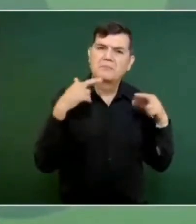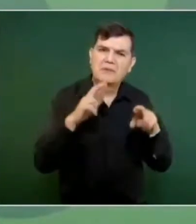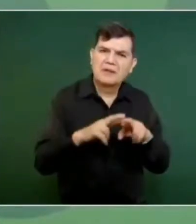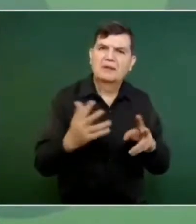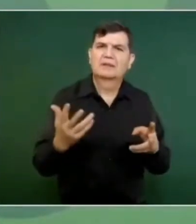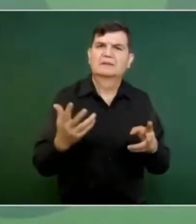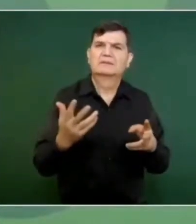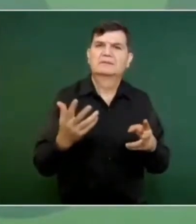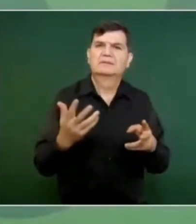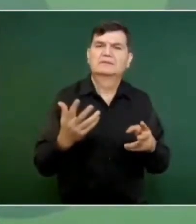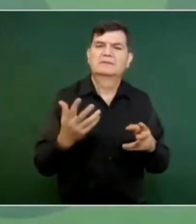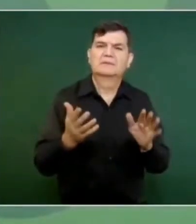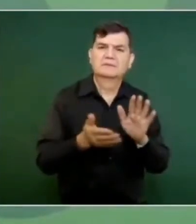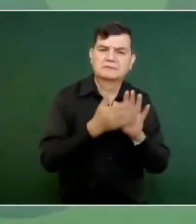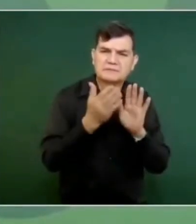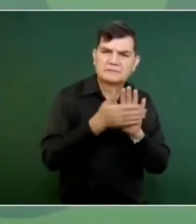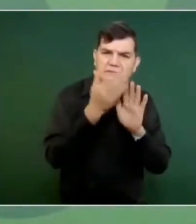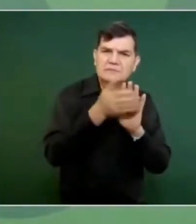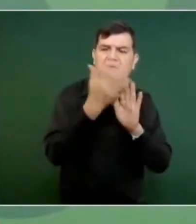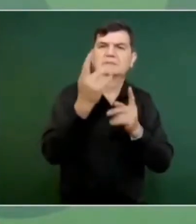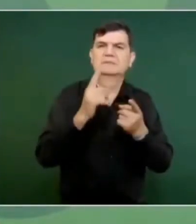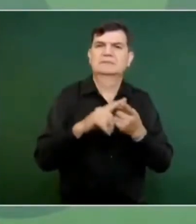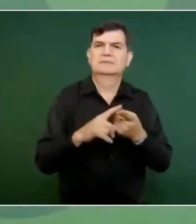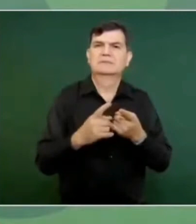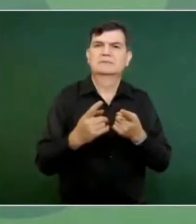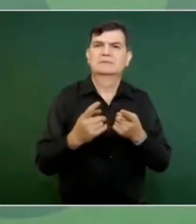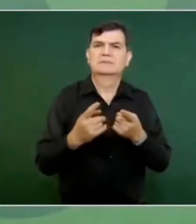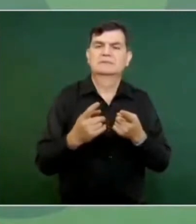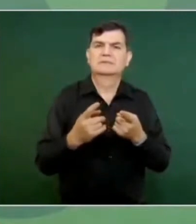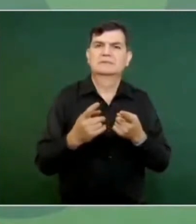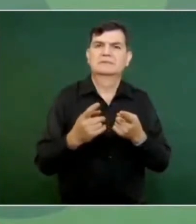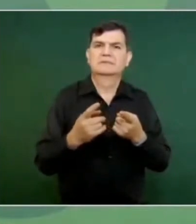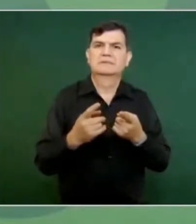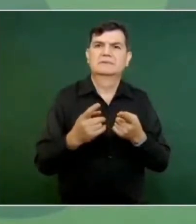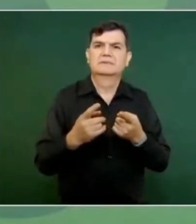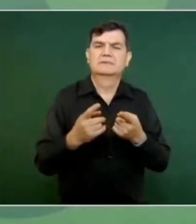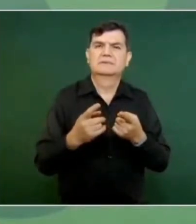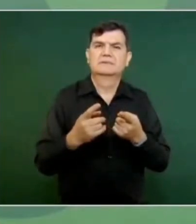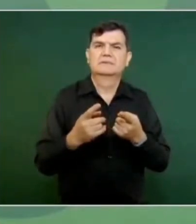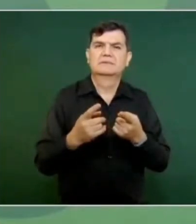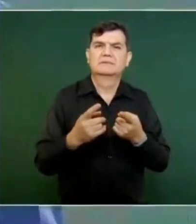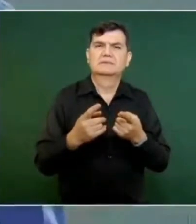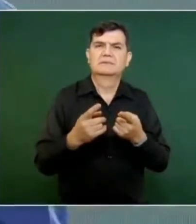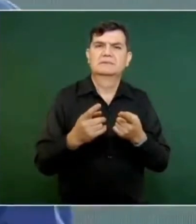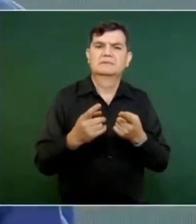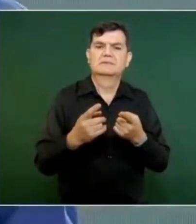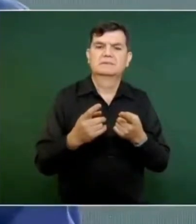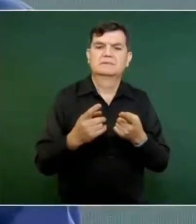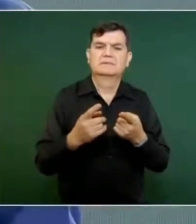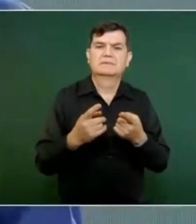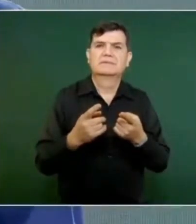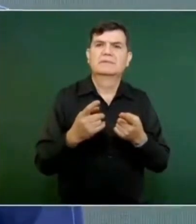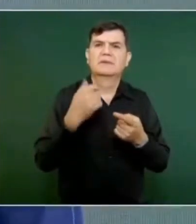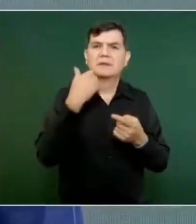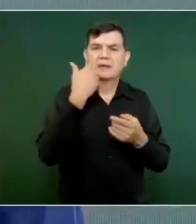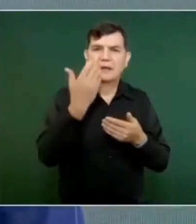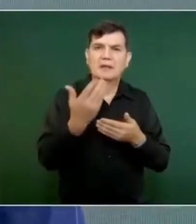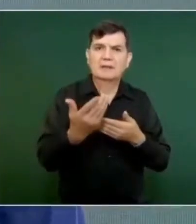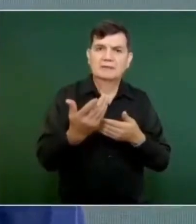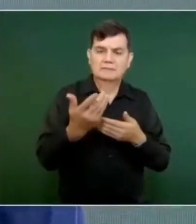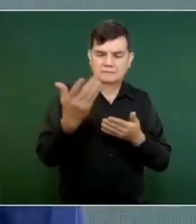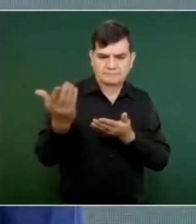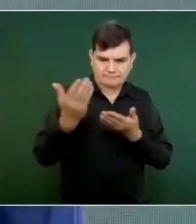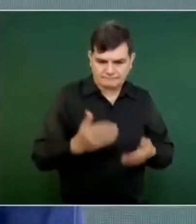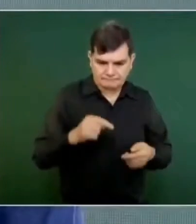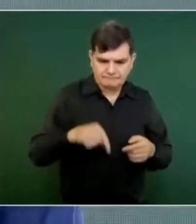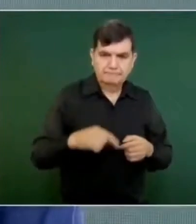albañiles que quieran venir a Acapulco